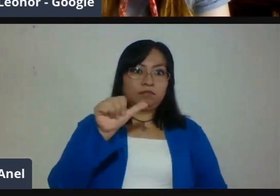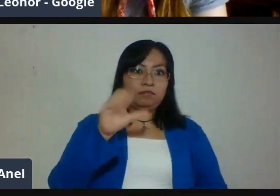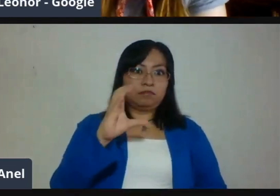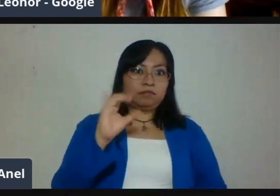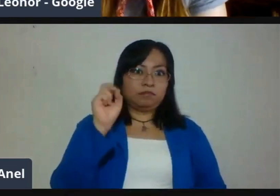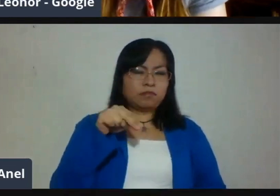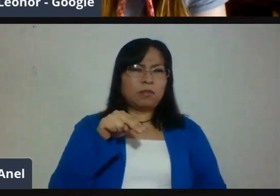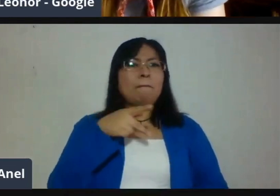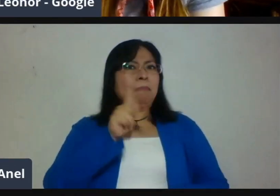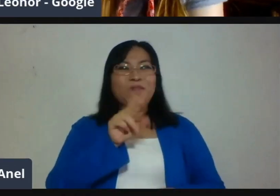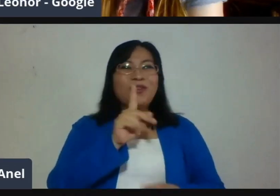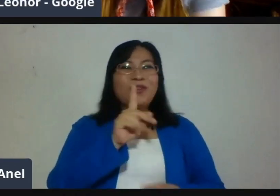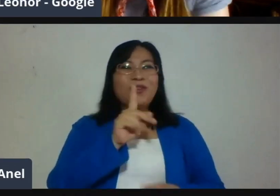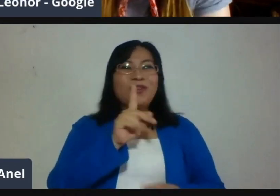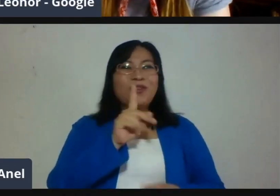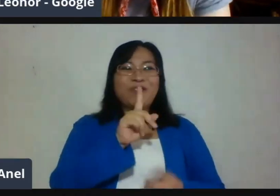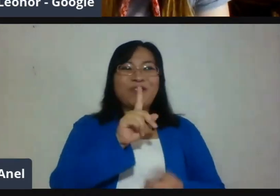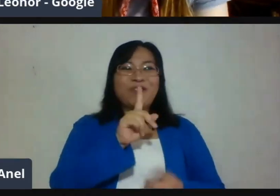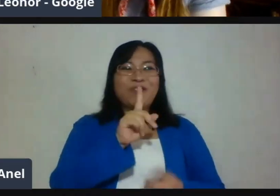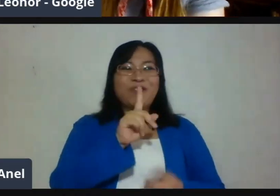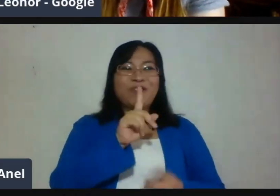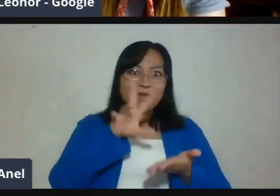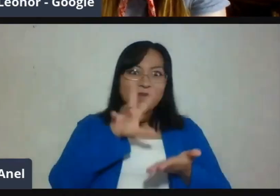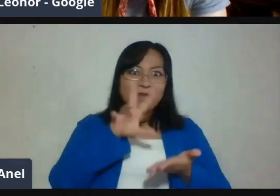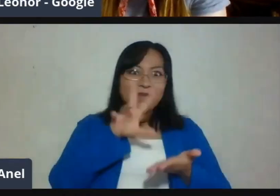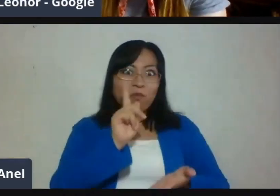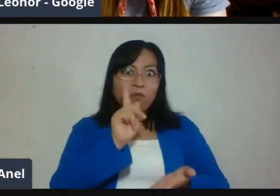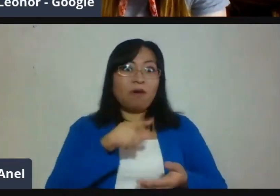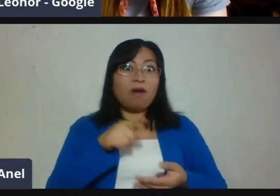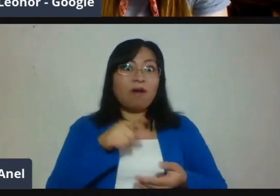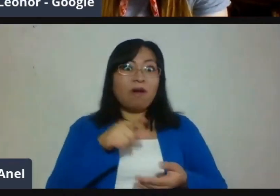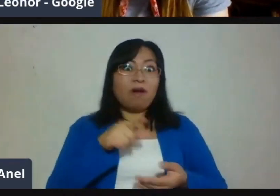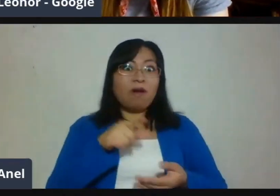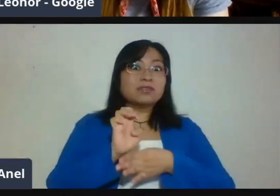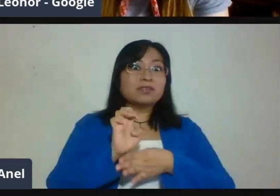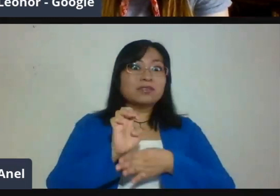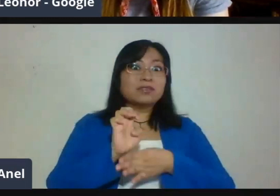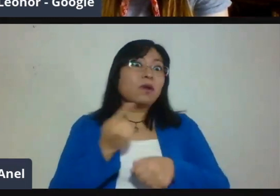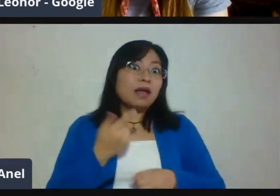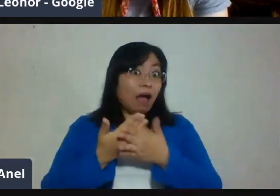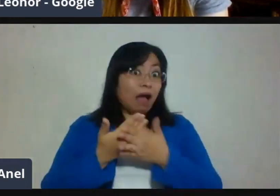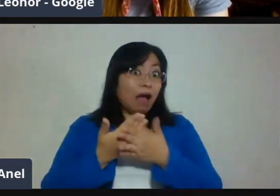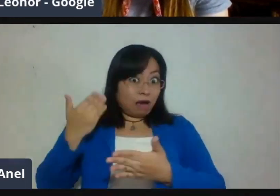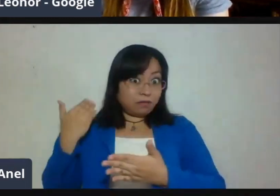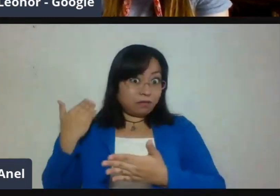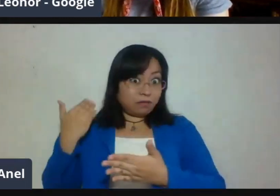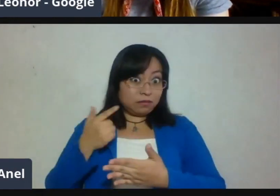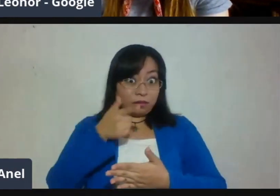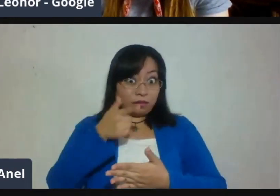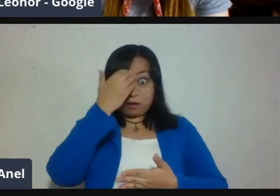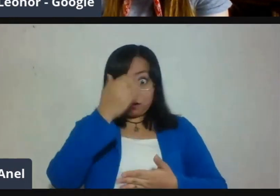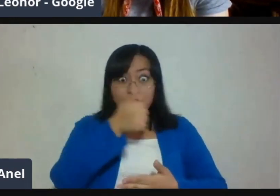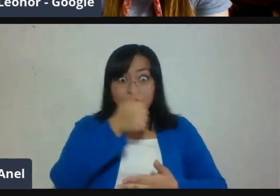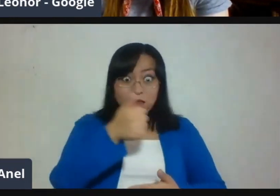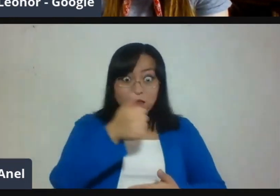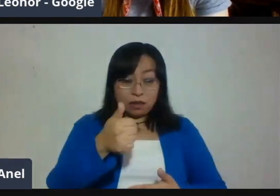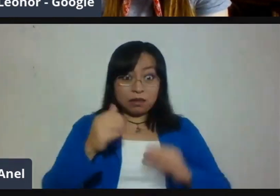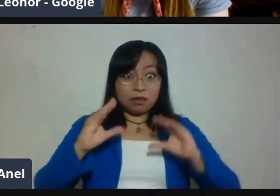trabajando. Pues cuando nosotros estudiamos y seguramente muchos de los que nos están viendo les pasó algo parecido,